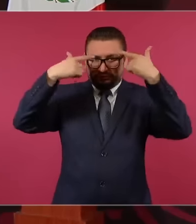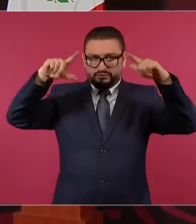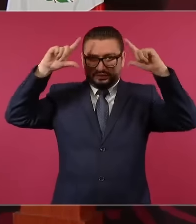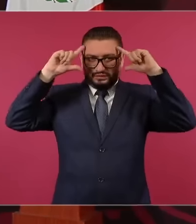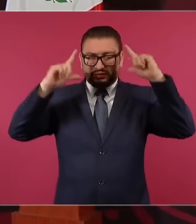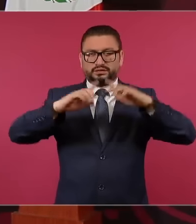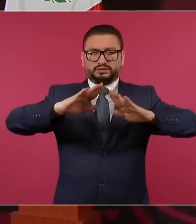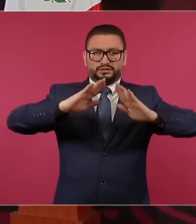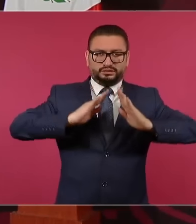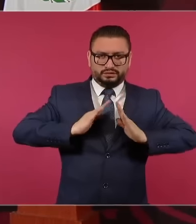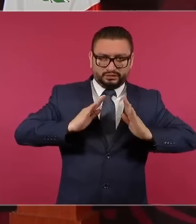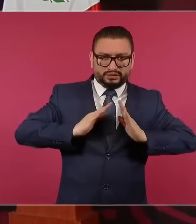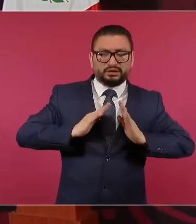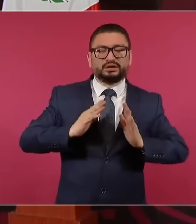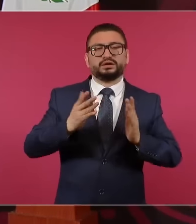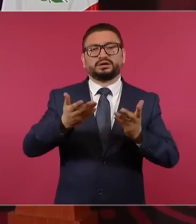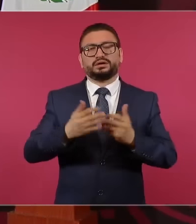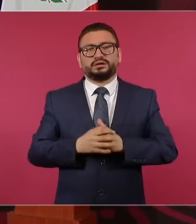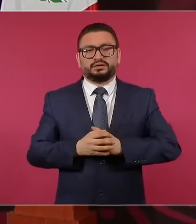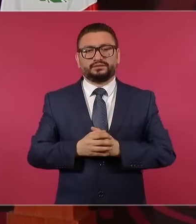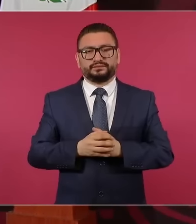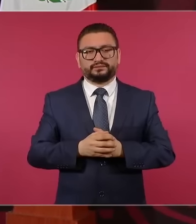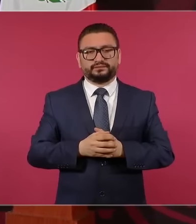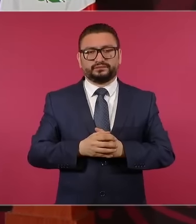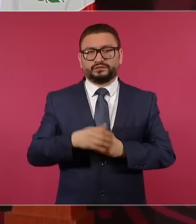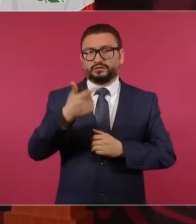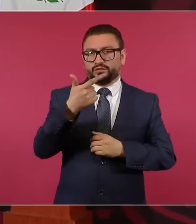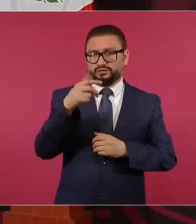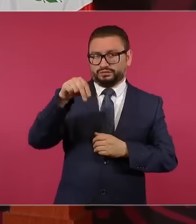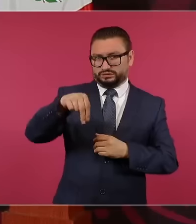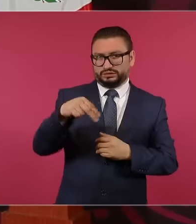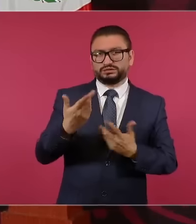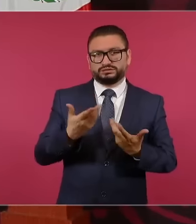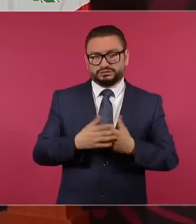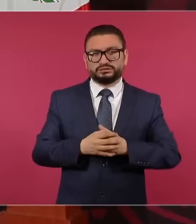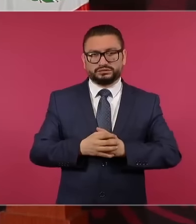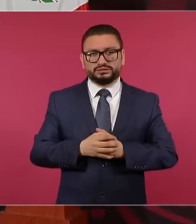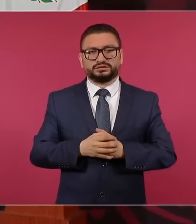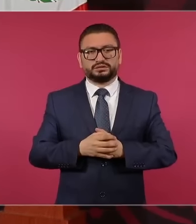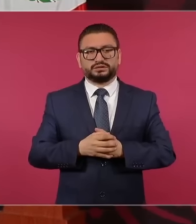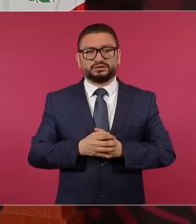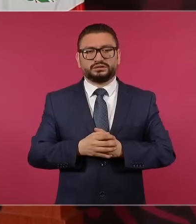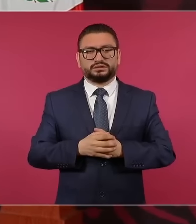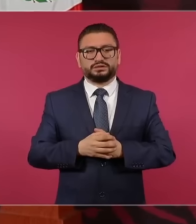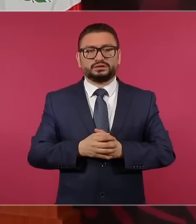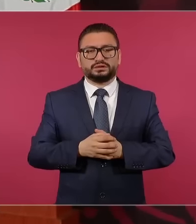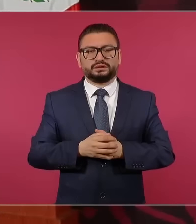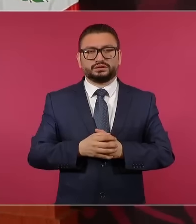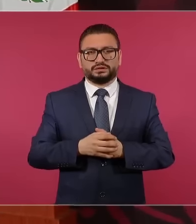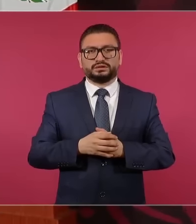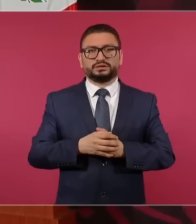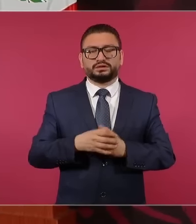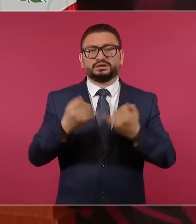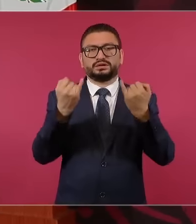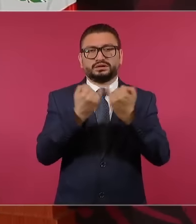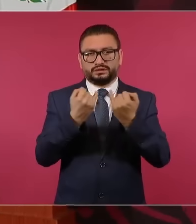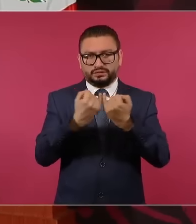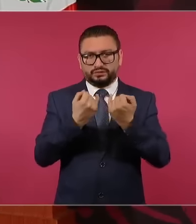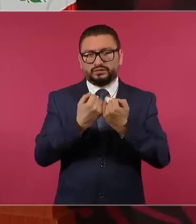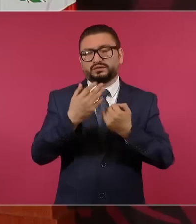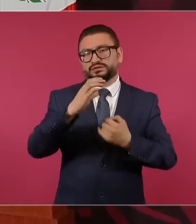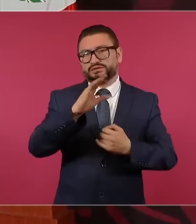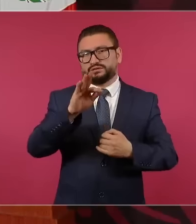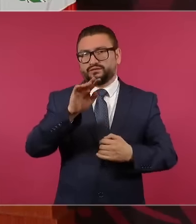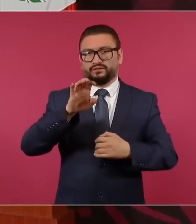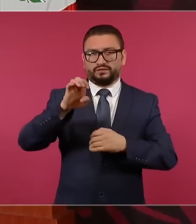Secretaría de Defensa, la Guardia Nacional, las brigadas de la Comisión Federal